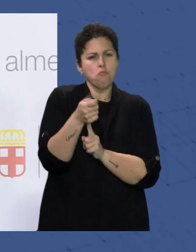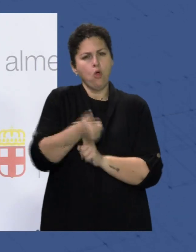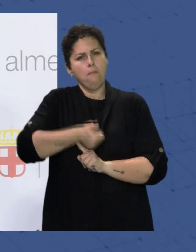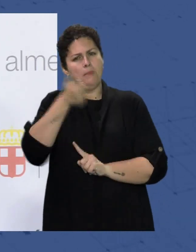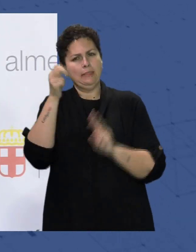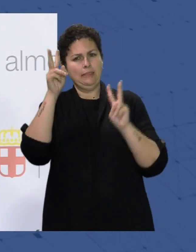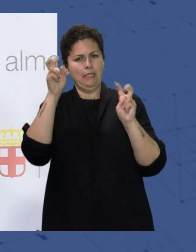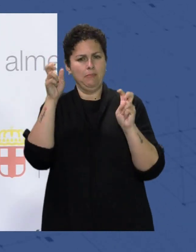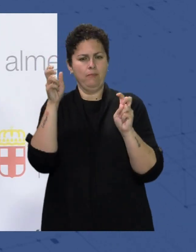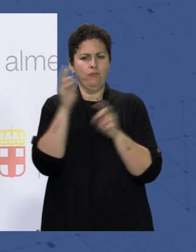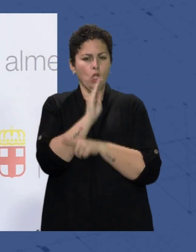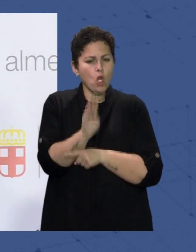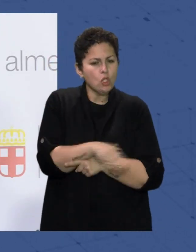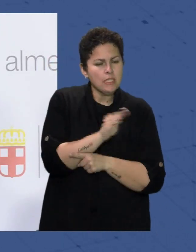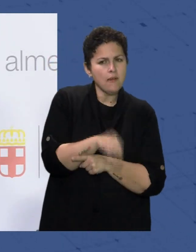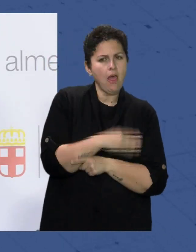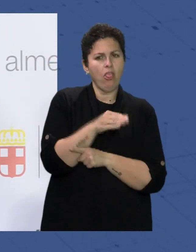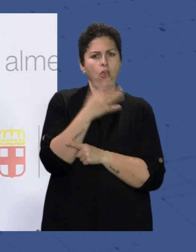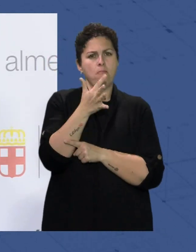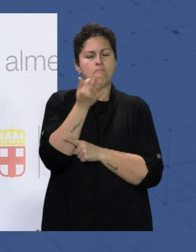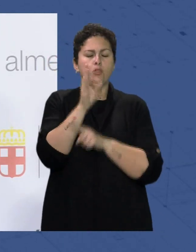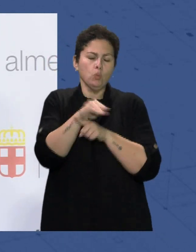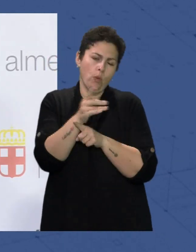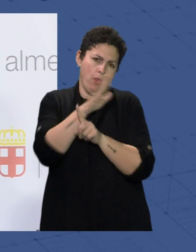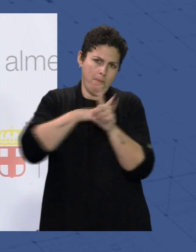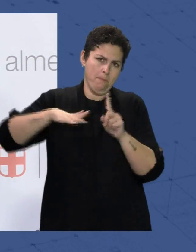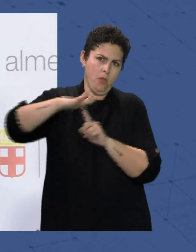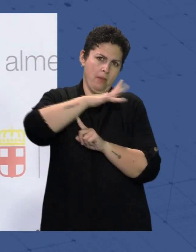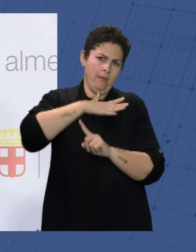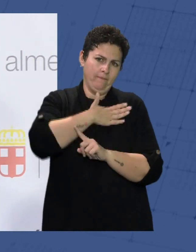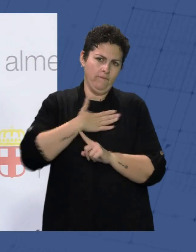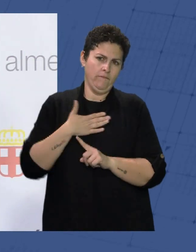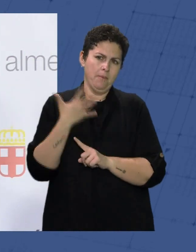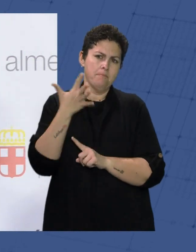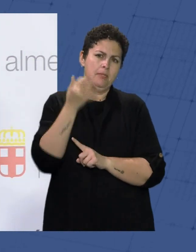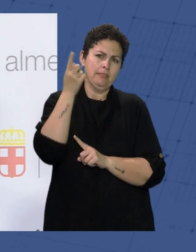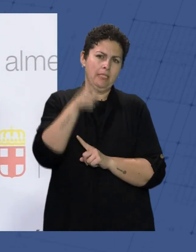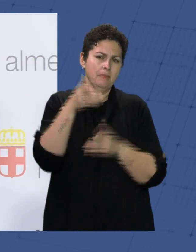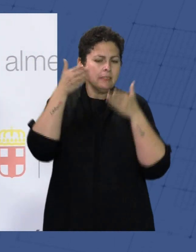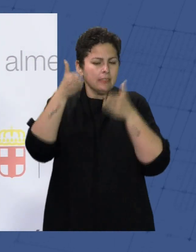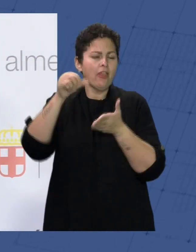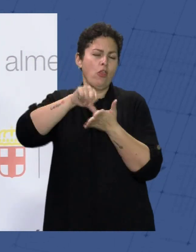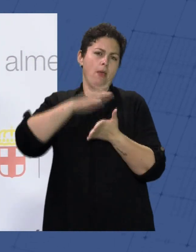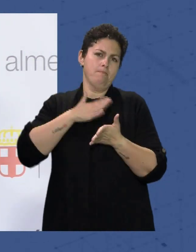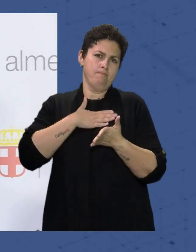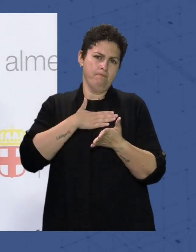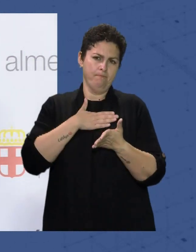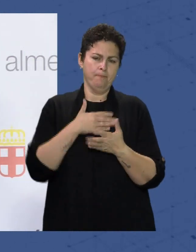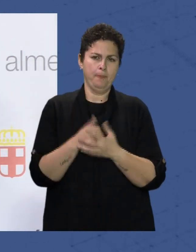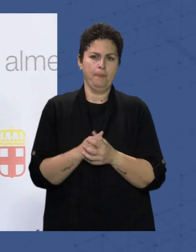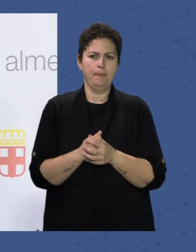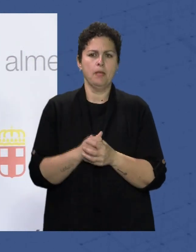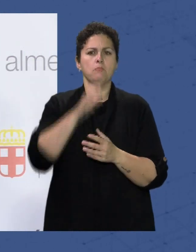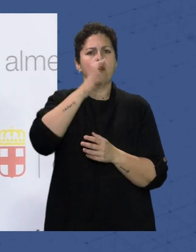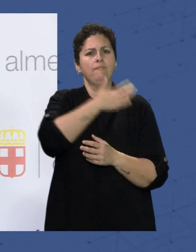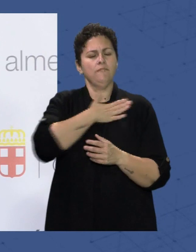lo que es La conservación Y el cuidado De nuestro medioambiente Y en particular El de nuestra ciudad También Porque queremos Que los